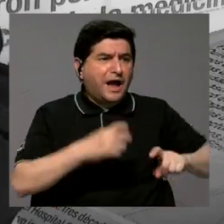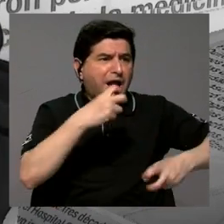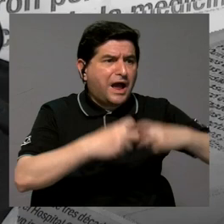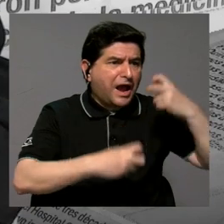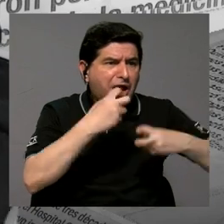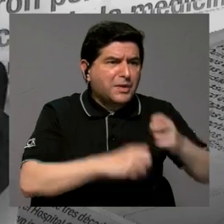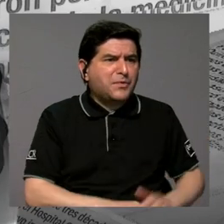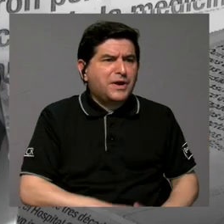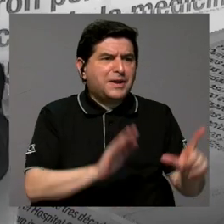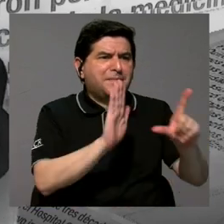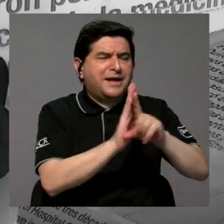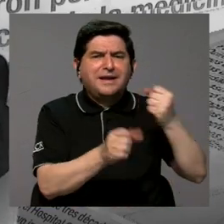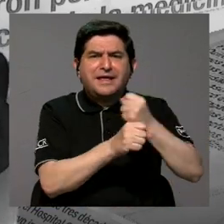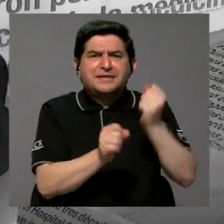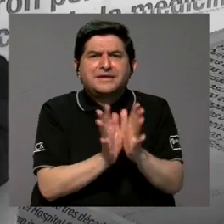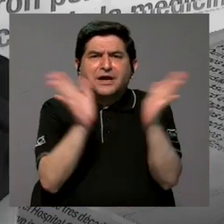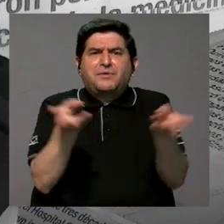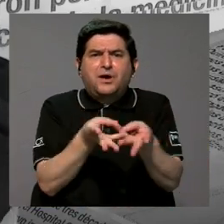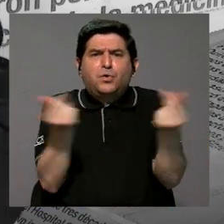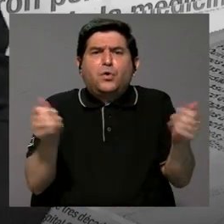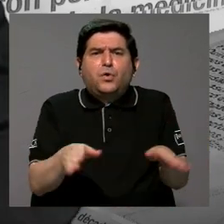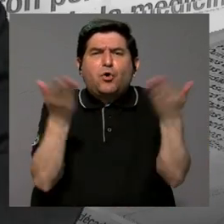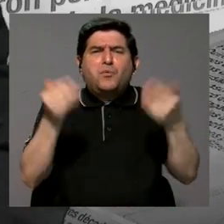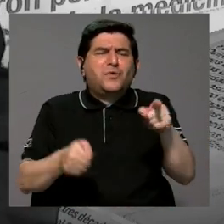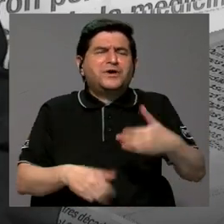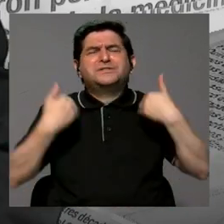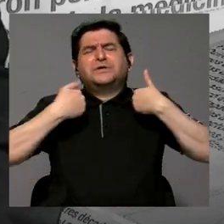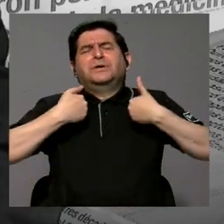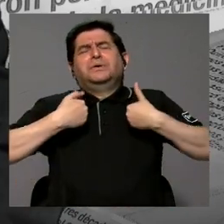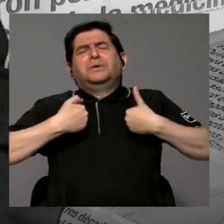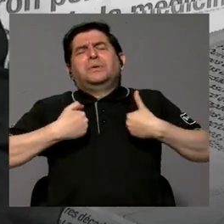el problema la ley de empleo público, eso es un desgaste terrible,